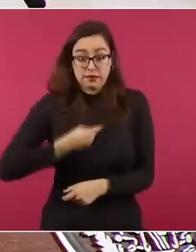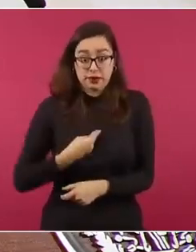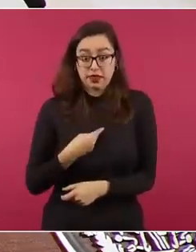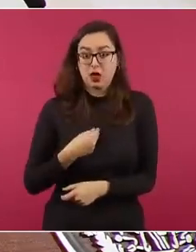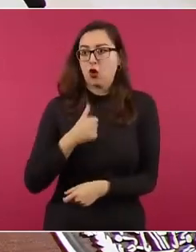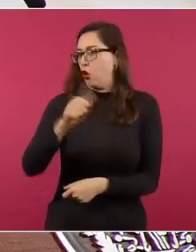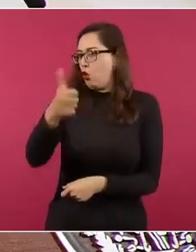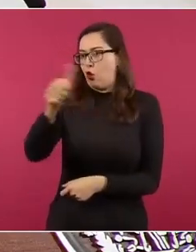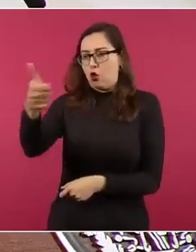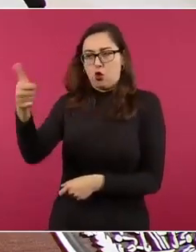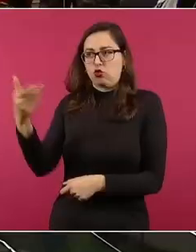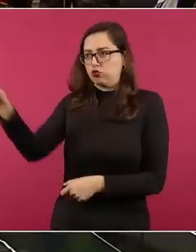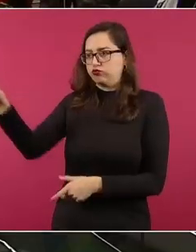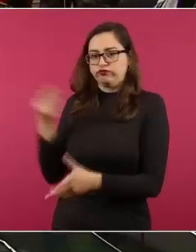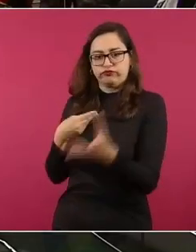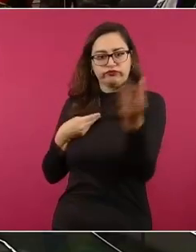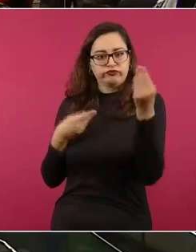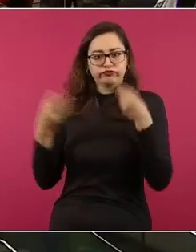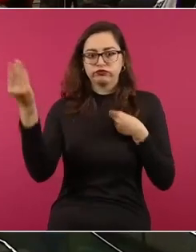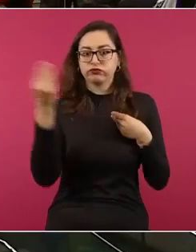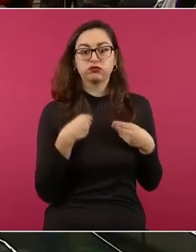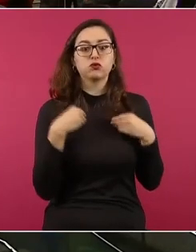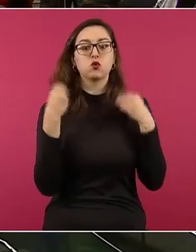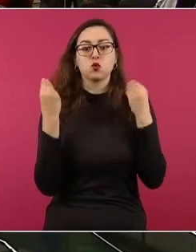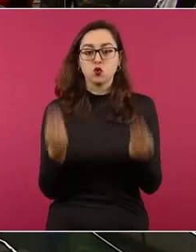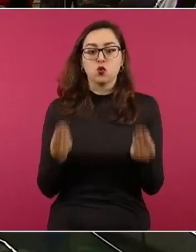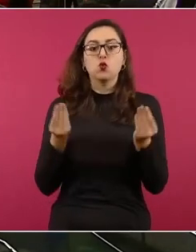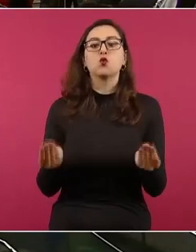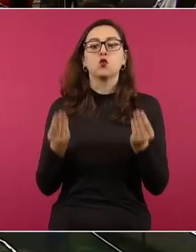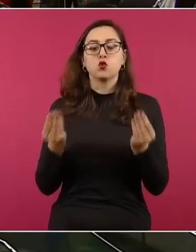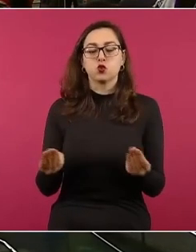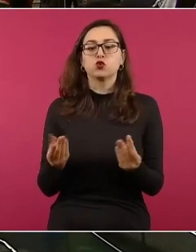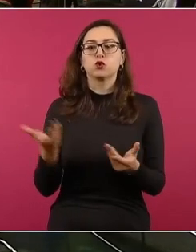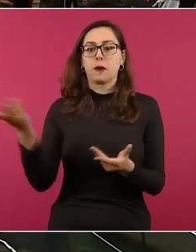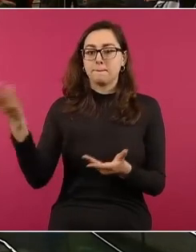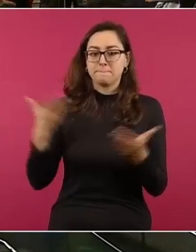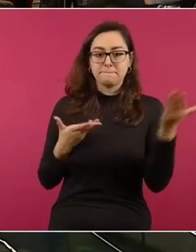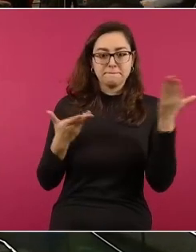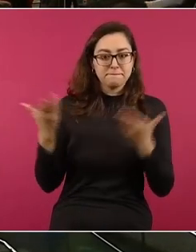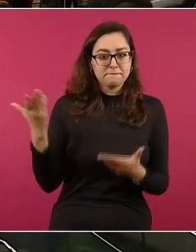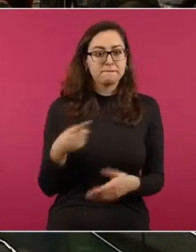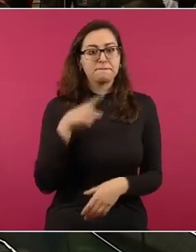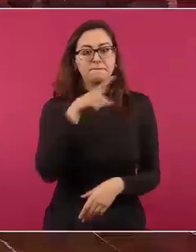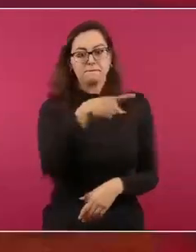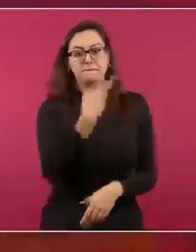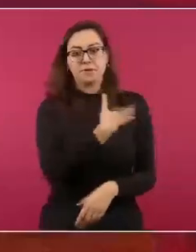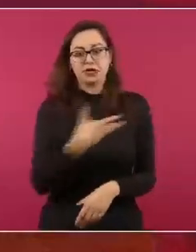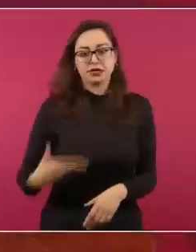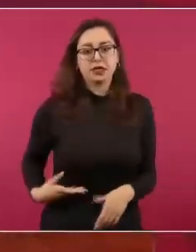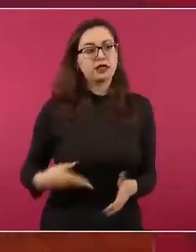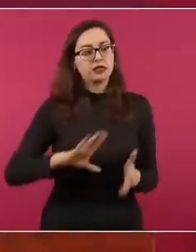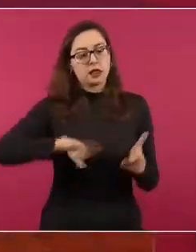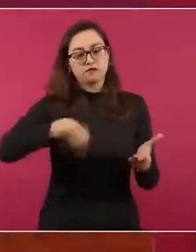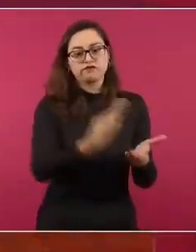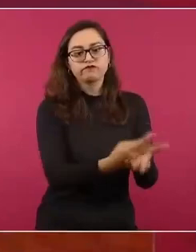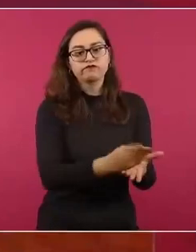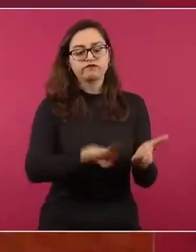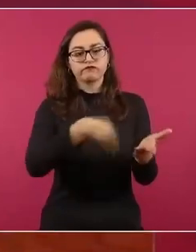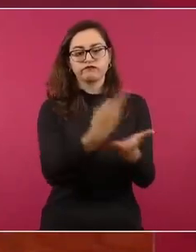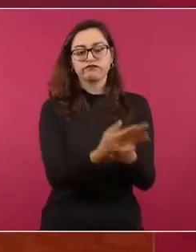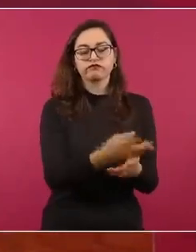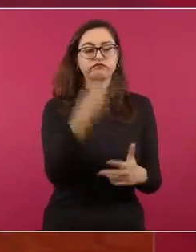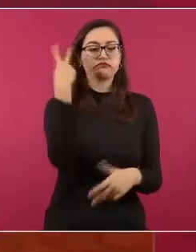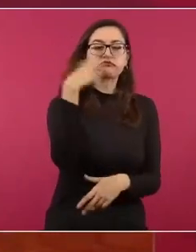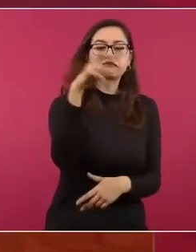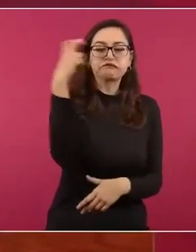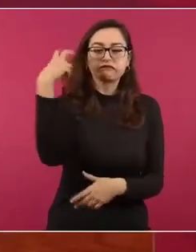muchos mexicanos, mexicanas que se acercan con el señor presidente en las giras,